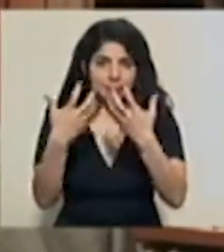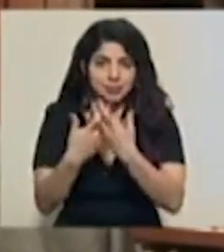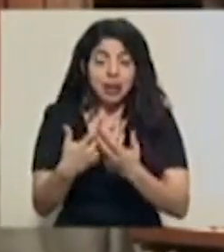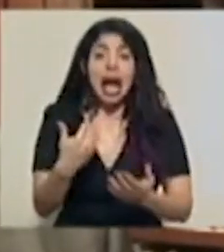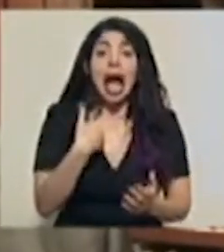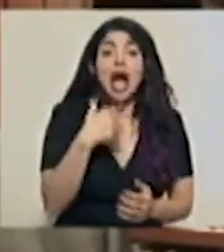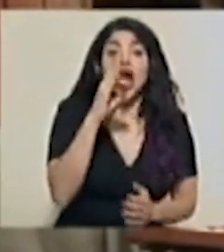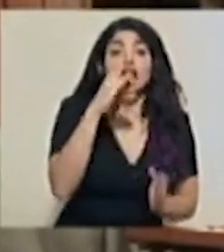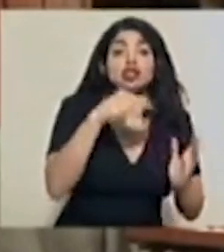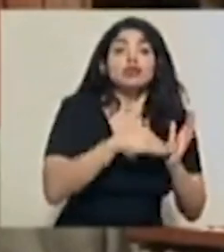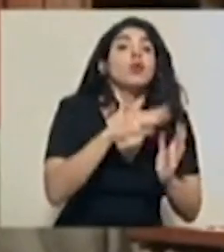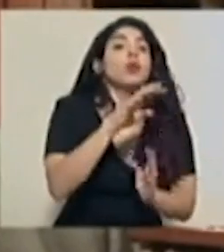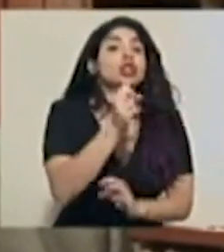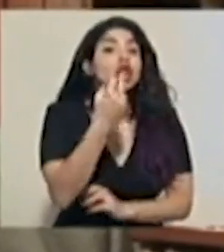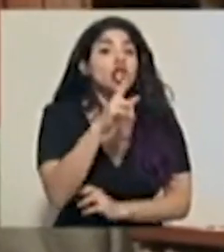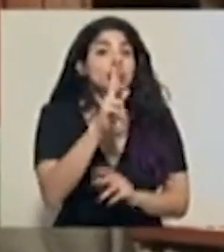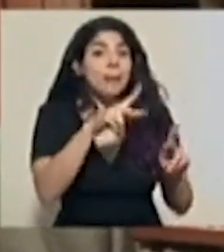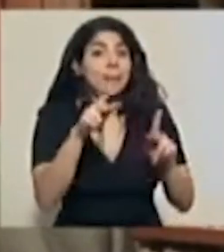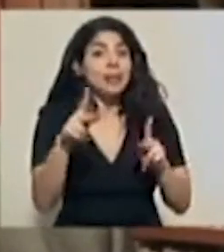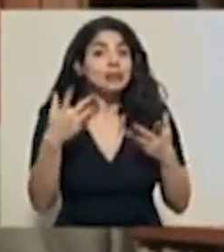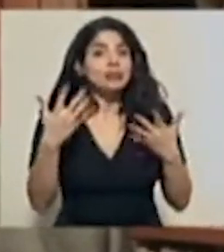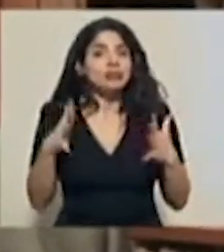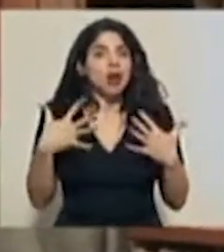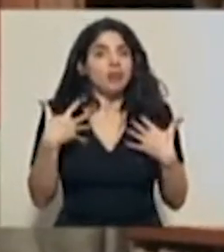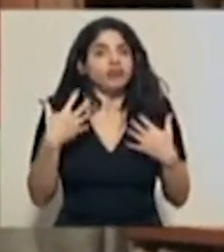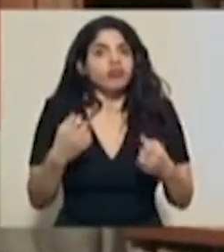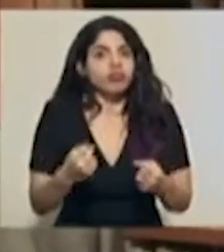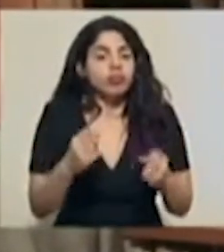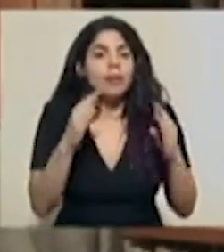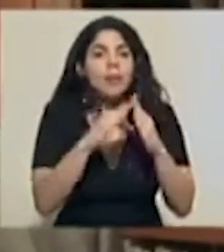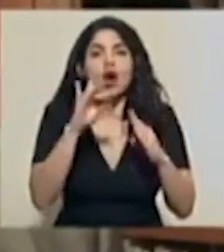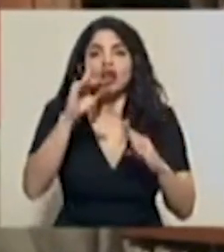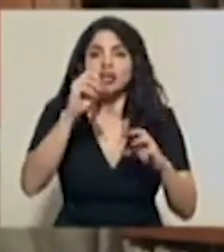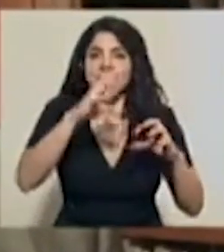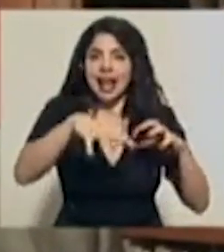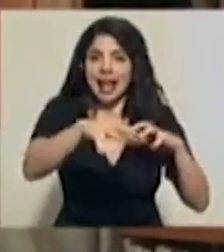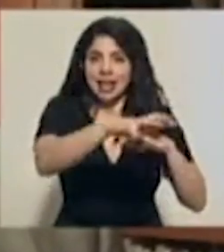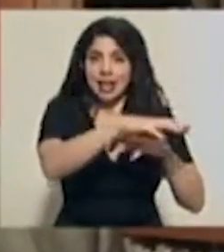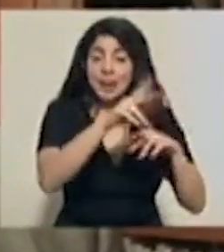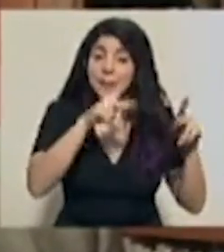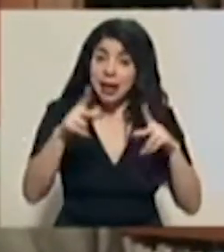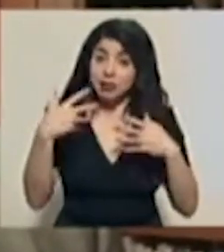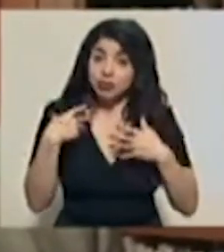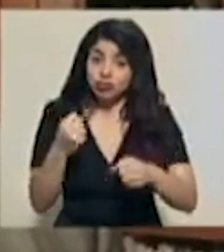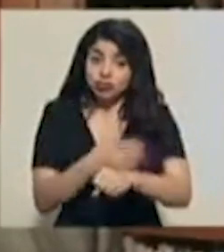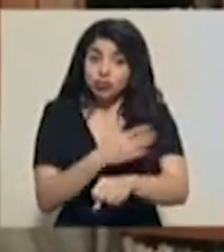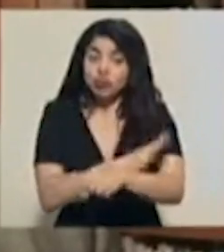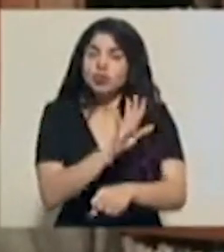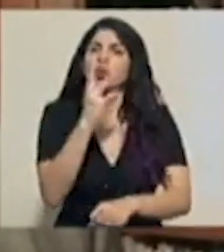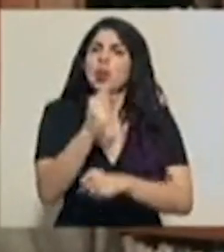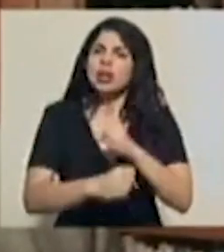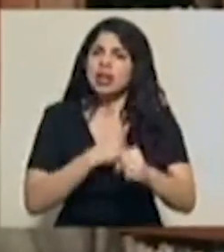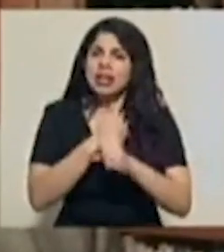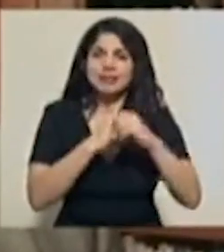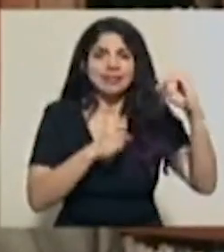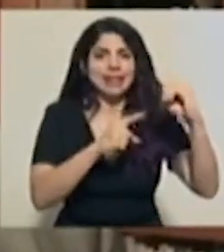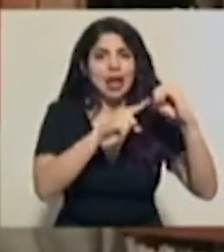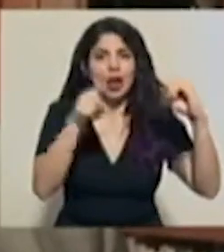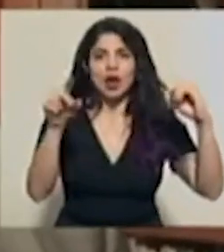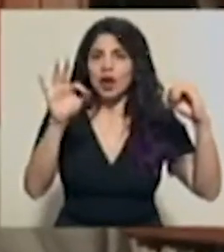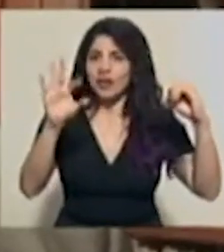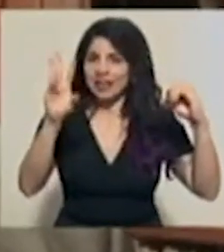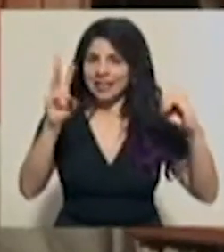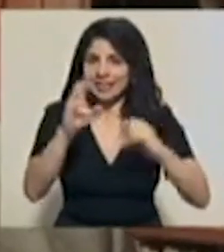,412 personas recuperadas en 80 cantones. Los casos recuperados tienen un rango de edad de 0 a los 96